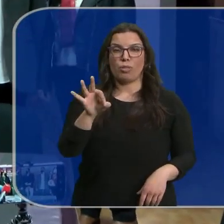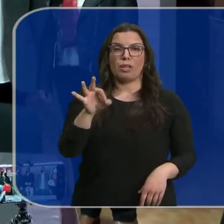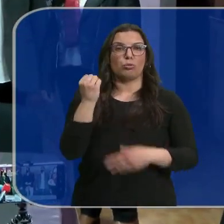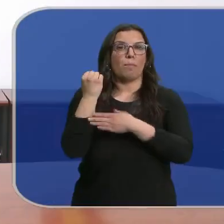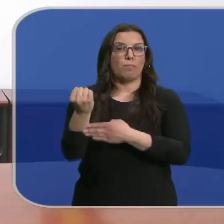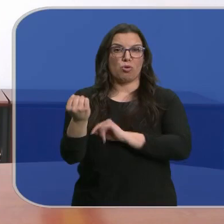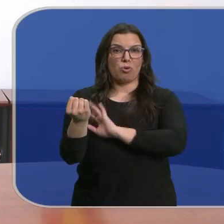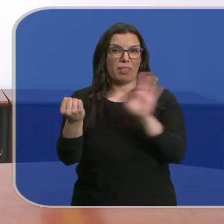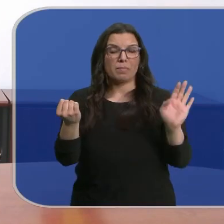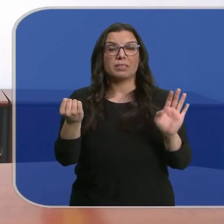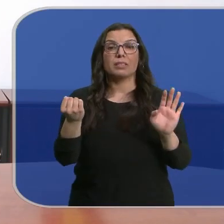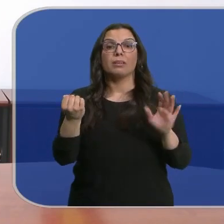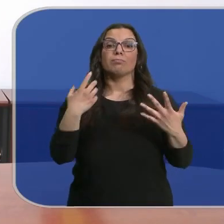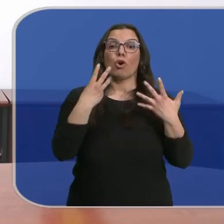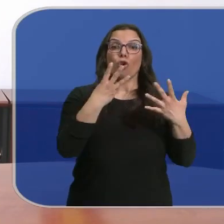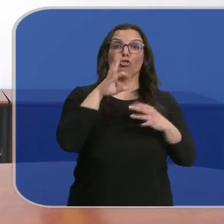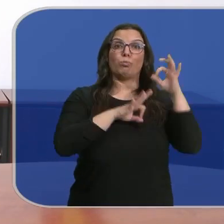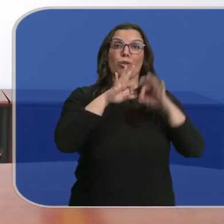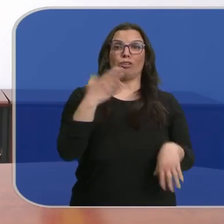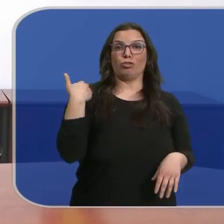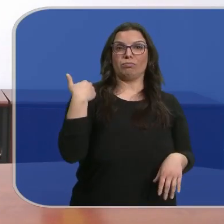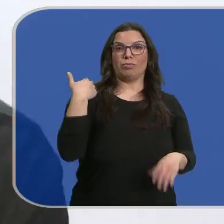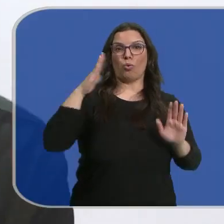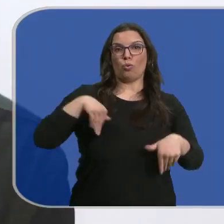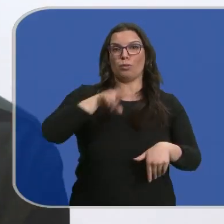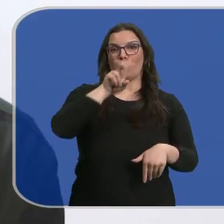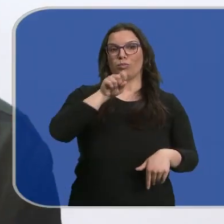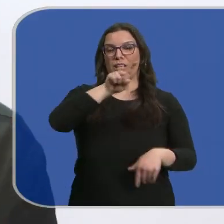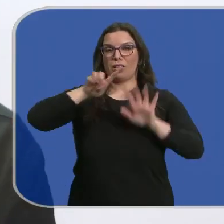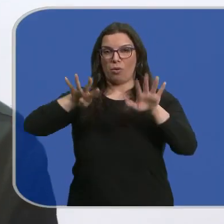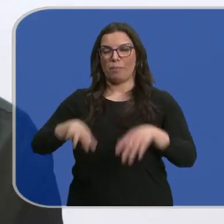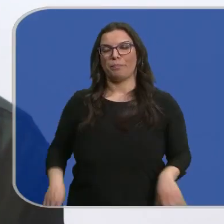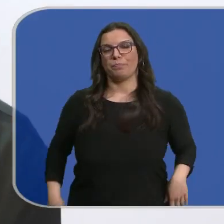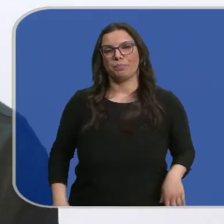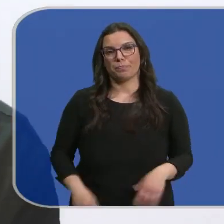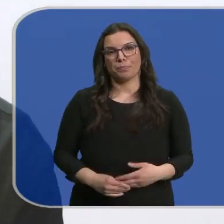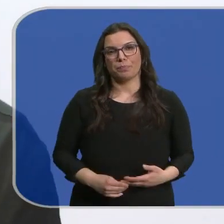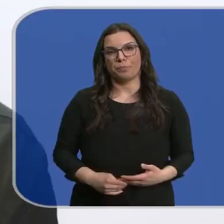del apoyo de los ciudadanos frente al 8% que consiguieron en el año 2019.